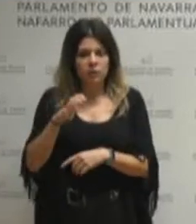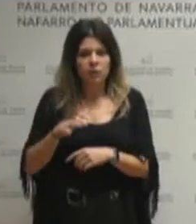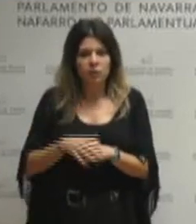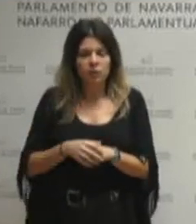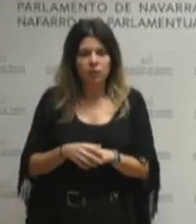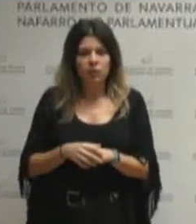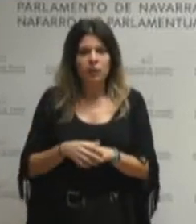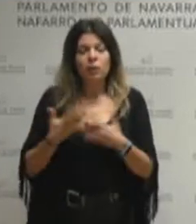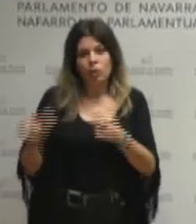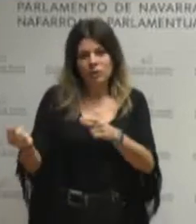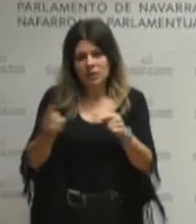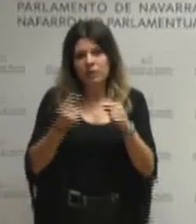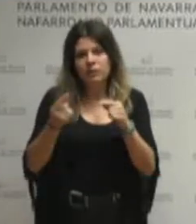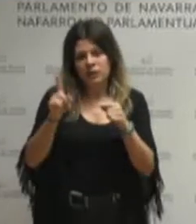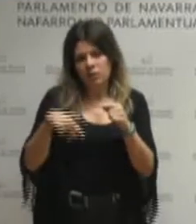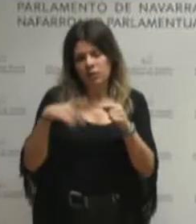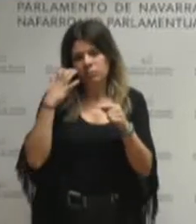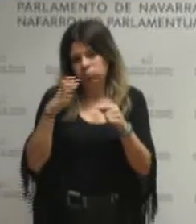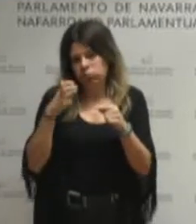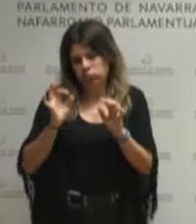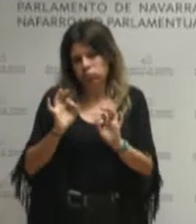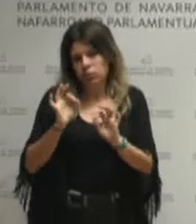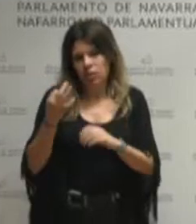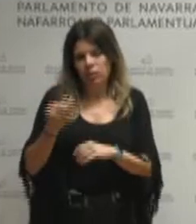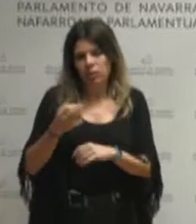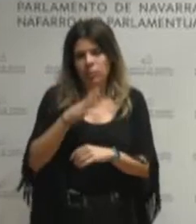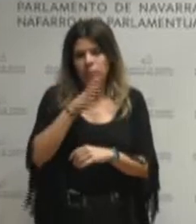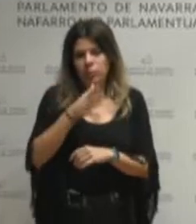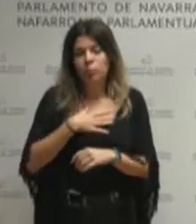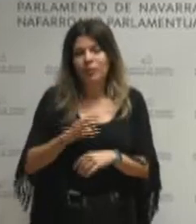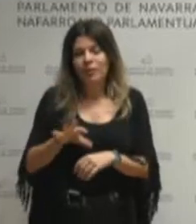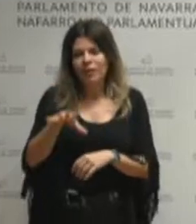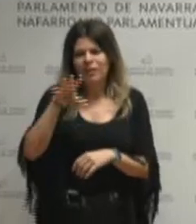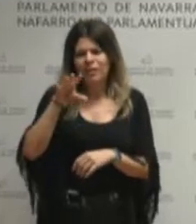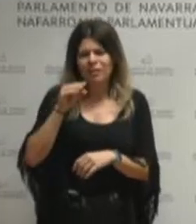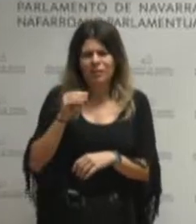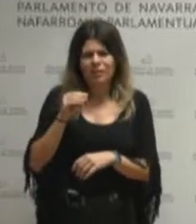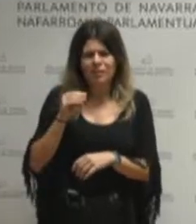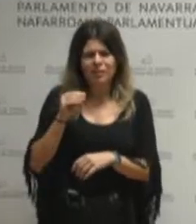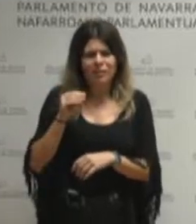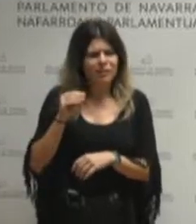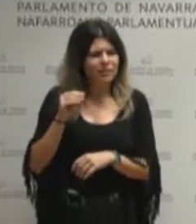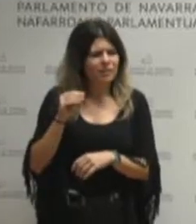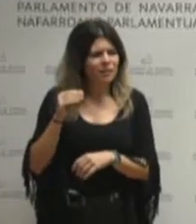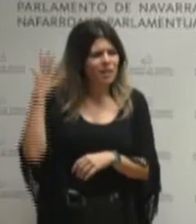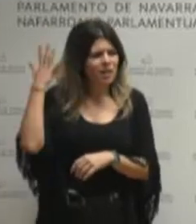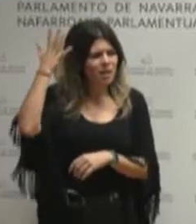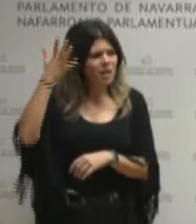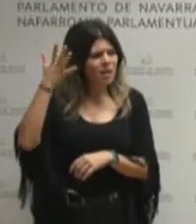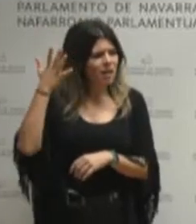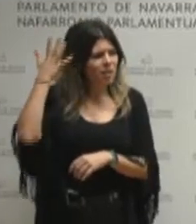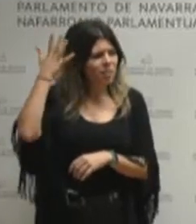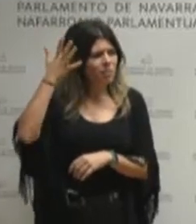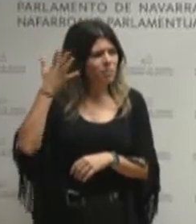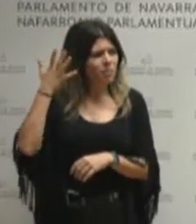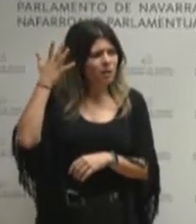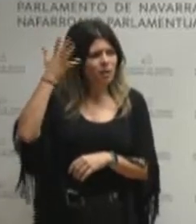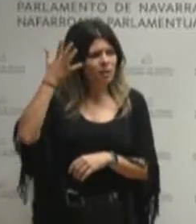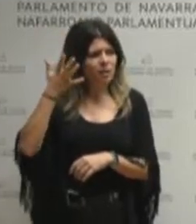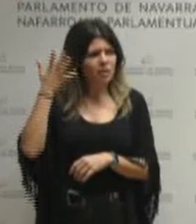nekez ulerdezakegulako Nafarroan ere gertatzen ari dena, eta nekez saia gaitezkelako erantzuten